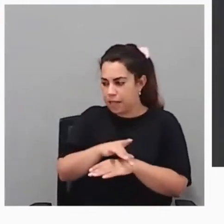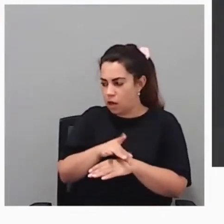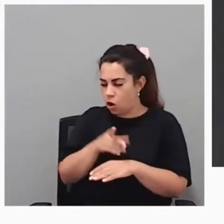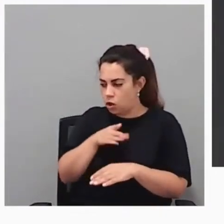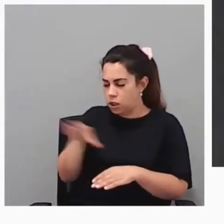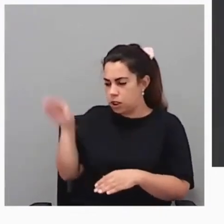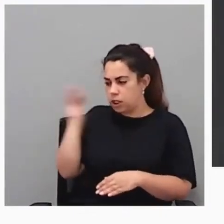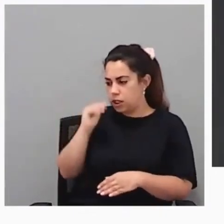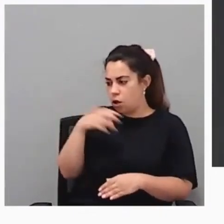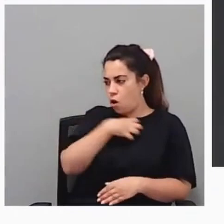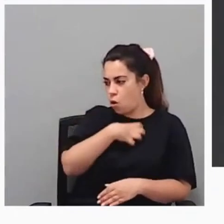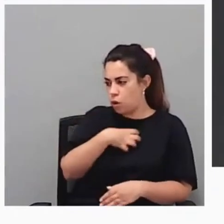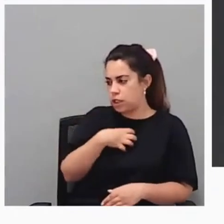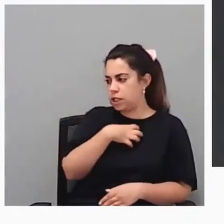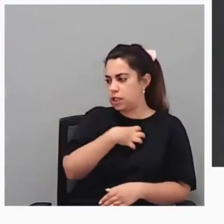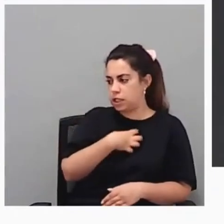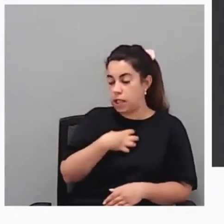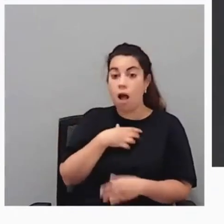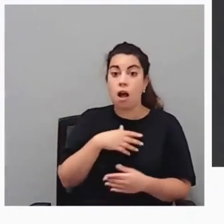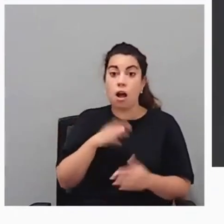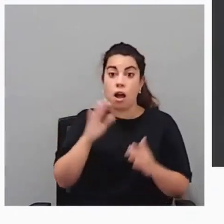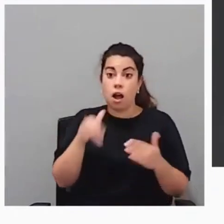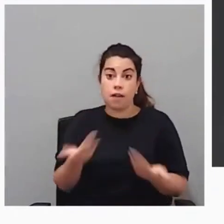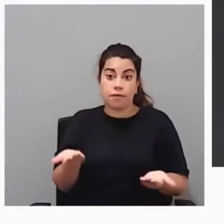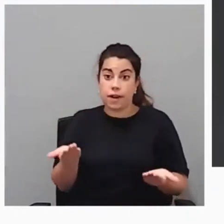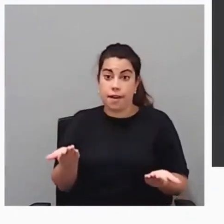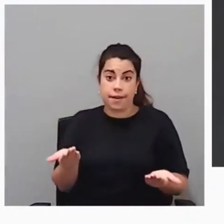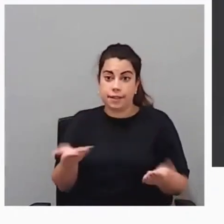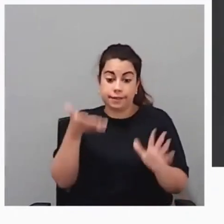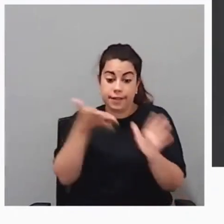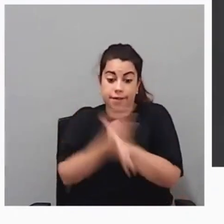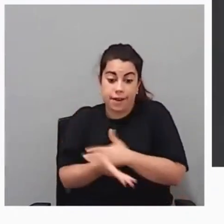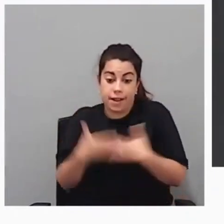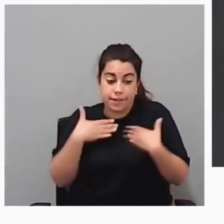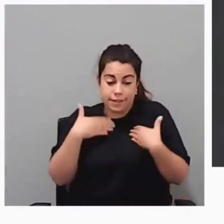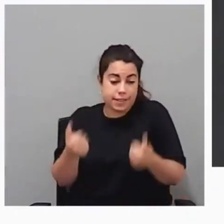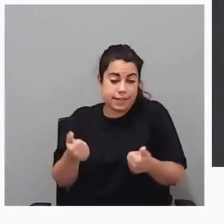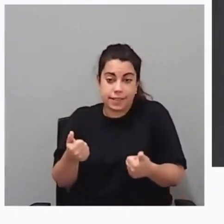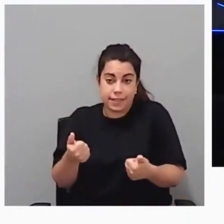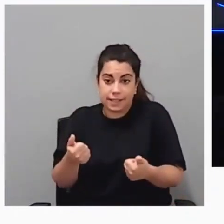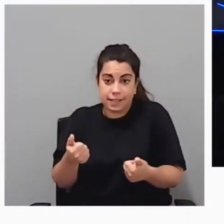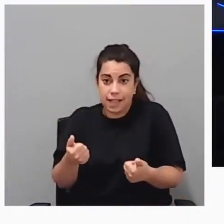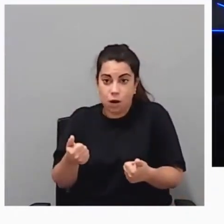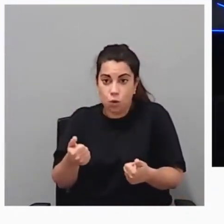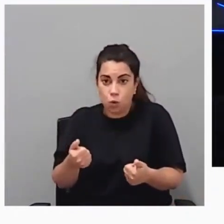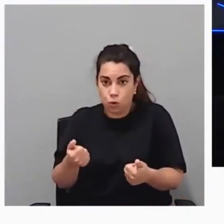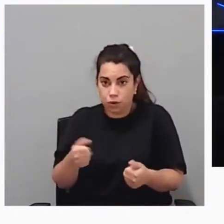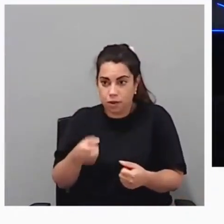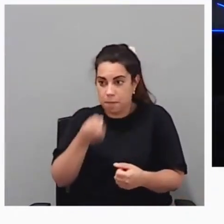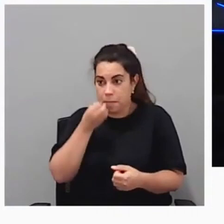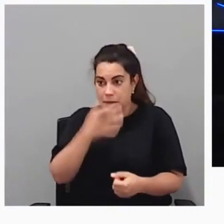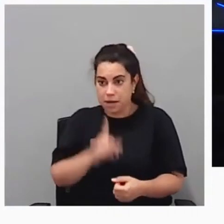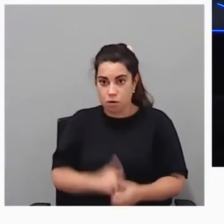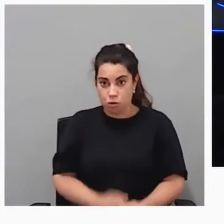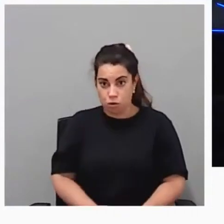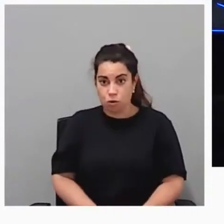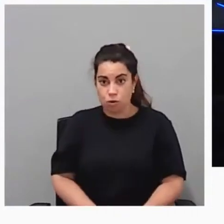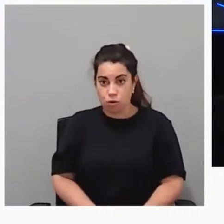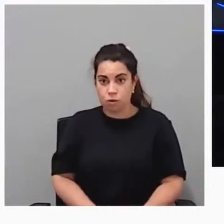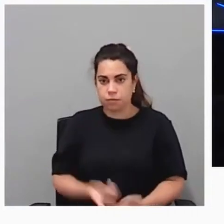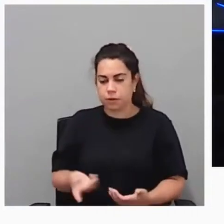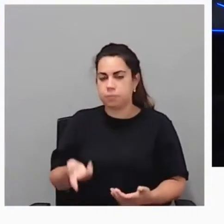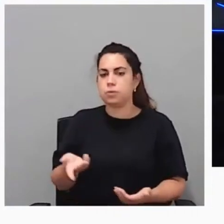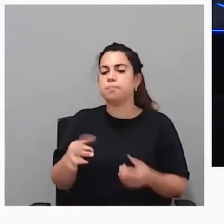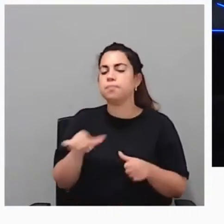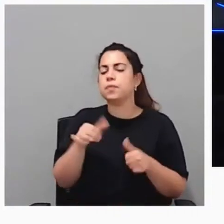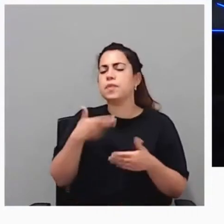cual, pues se traduce en tener unos peores índices de salud. Bueno, pues de manera colaborativa con